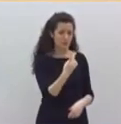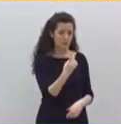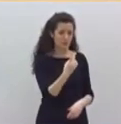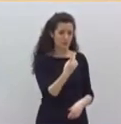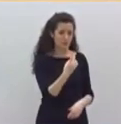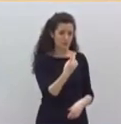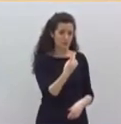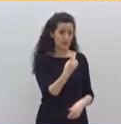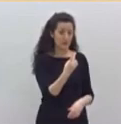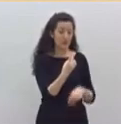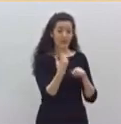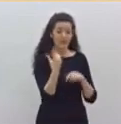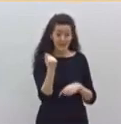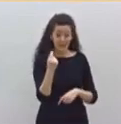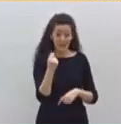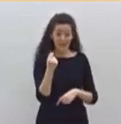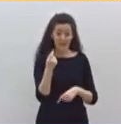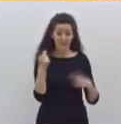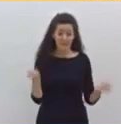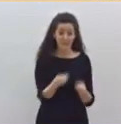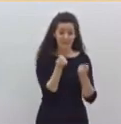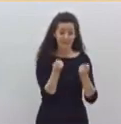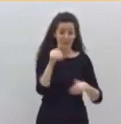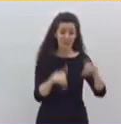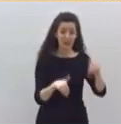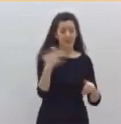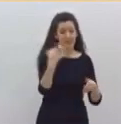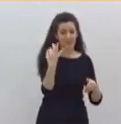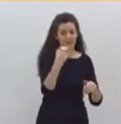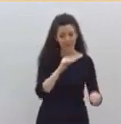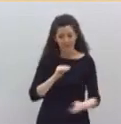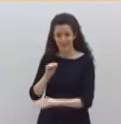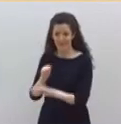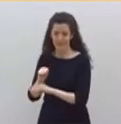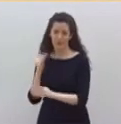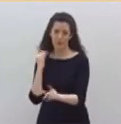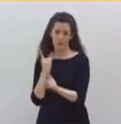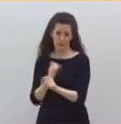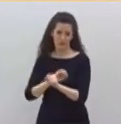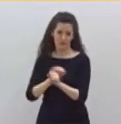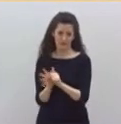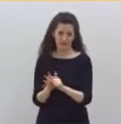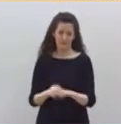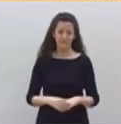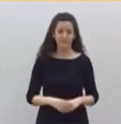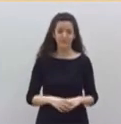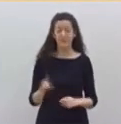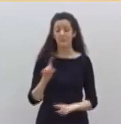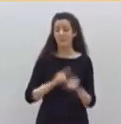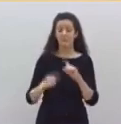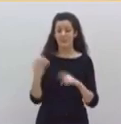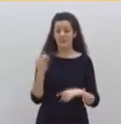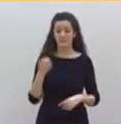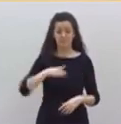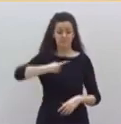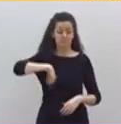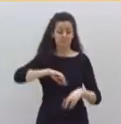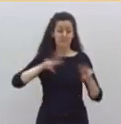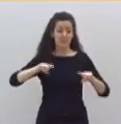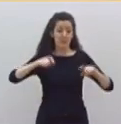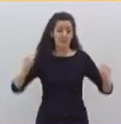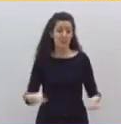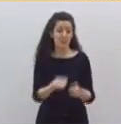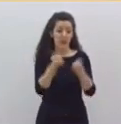contra la pandemia. El problema es que nosotros no sabremos de propaganda, pero sí sabemos de gestionar crisis